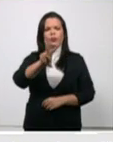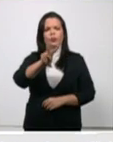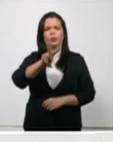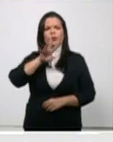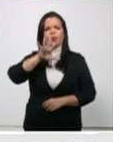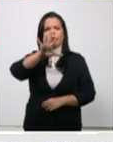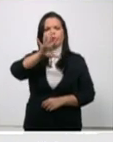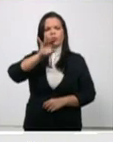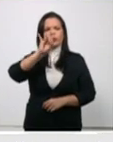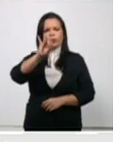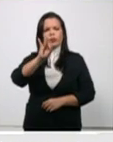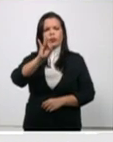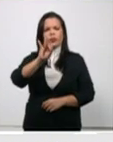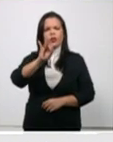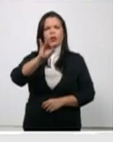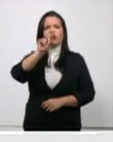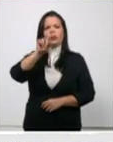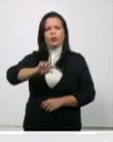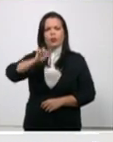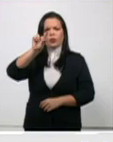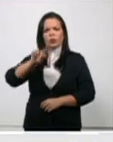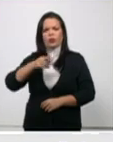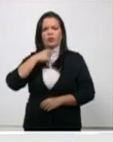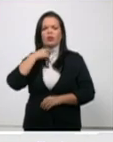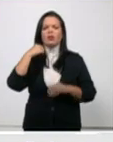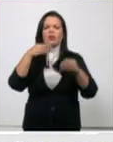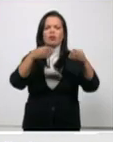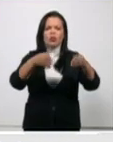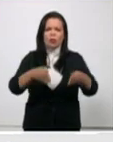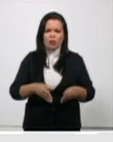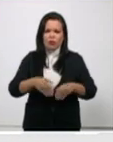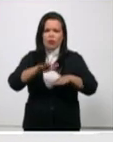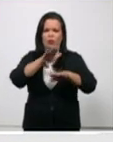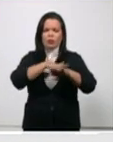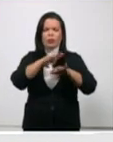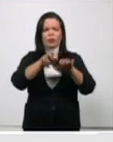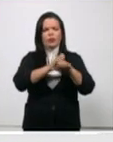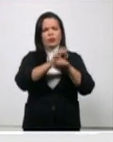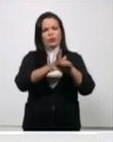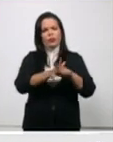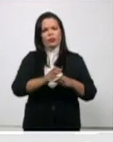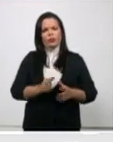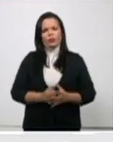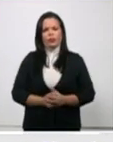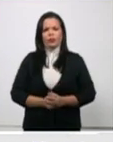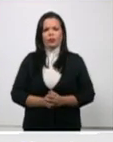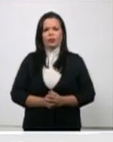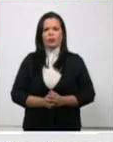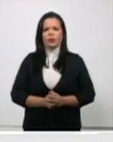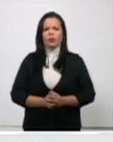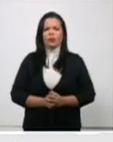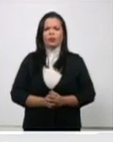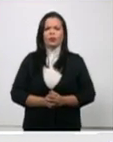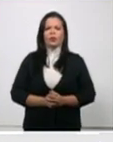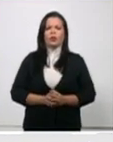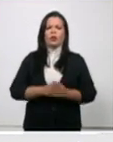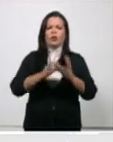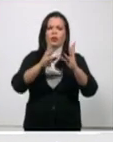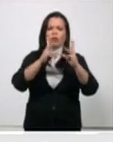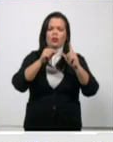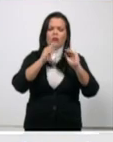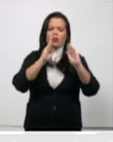257 fallecidos con la COVID-19 letalidad de 0,7 por ciento